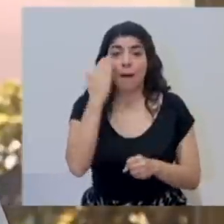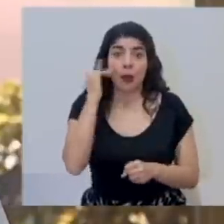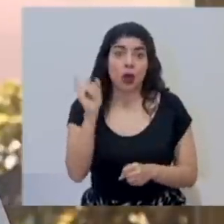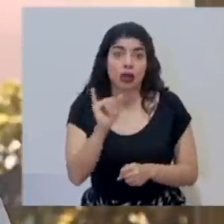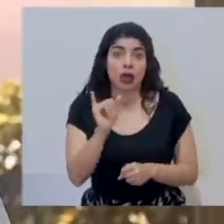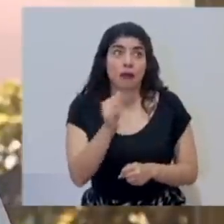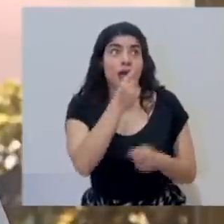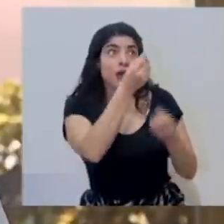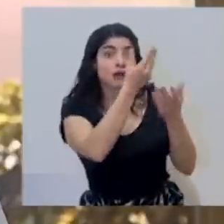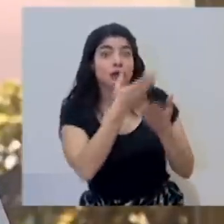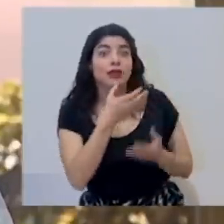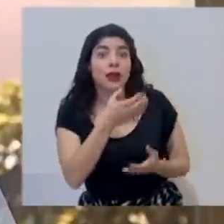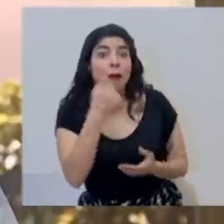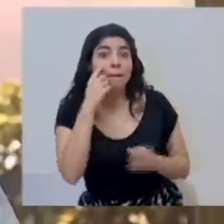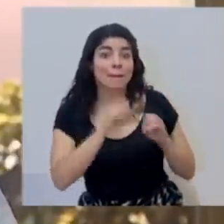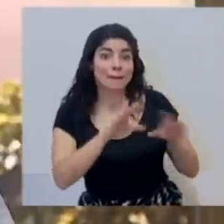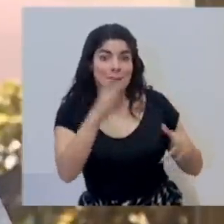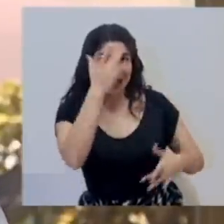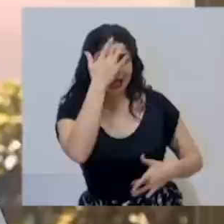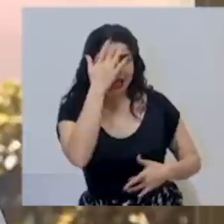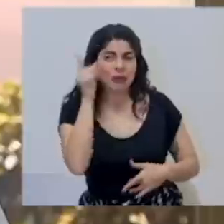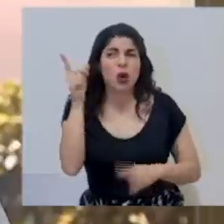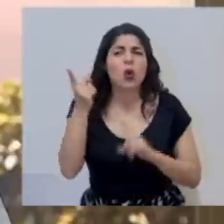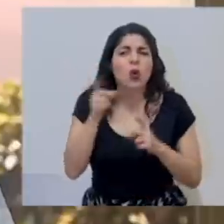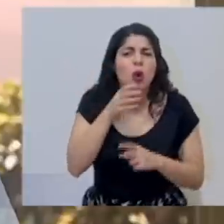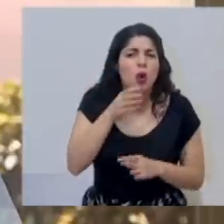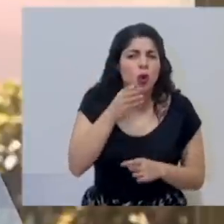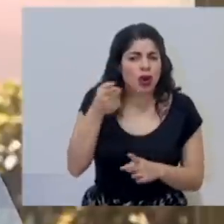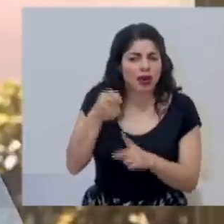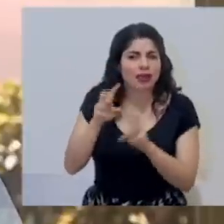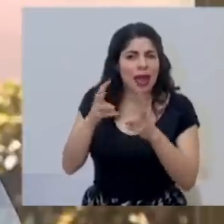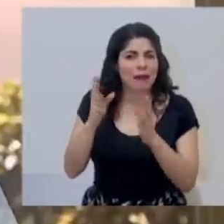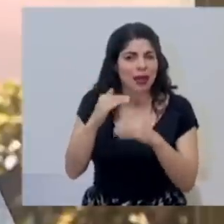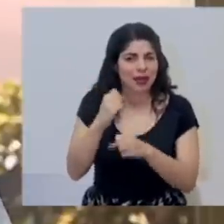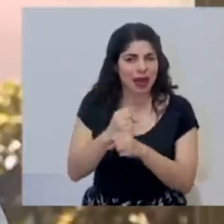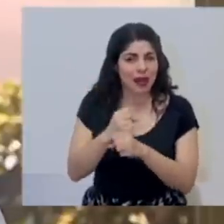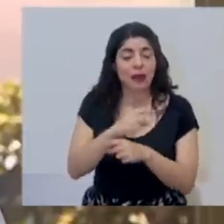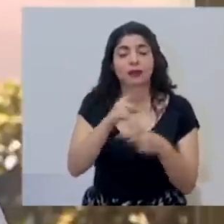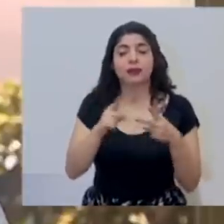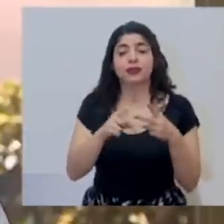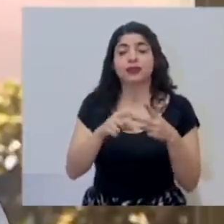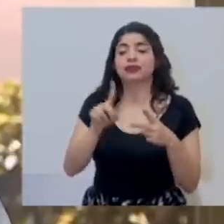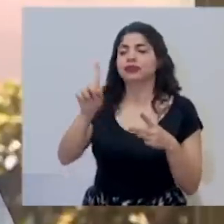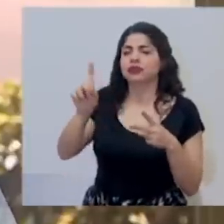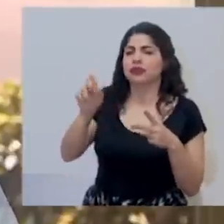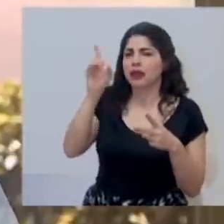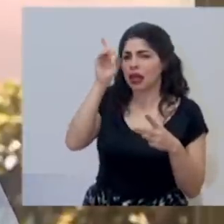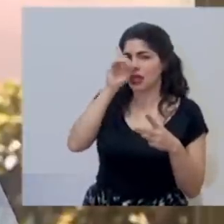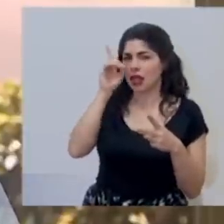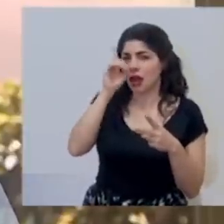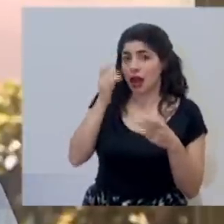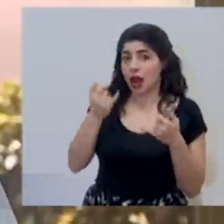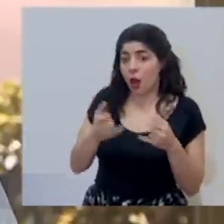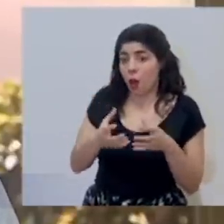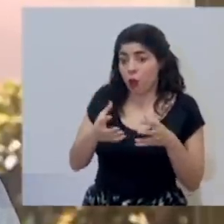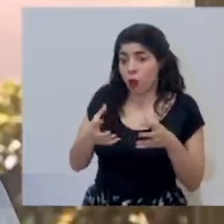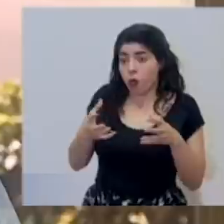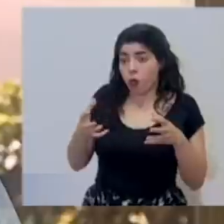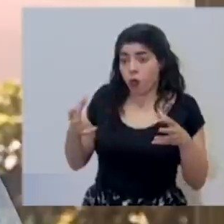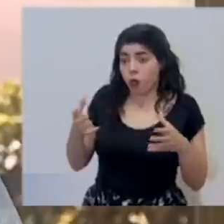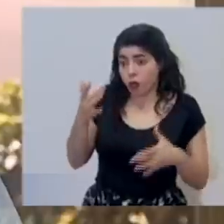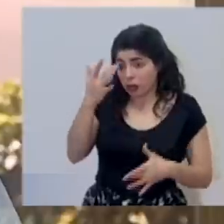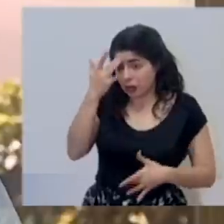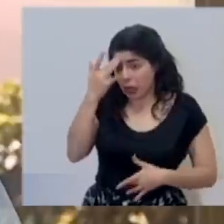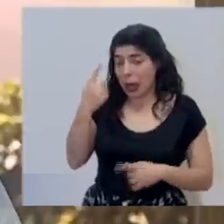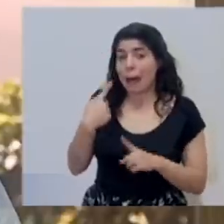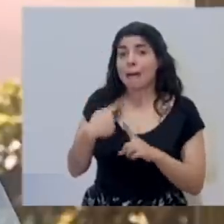recibimos indicaciones para el manejo de la pandemia? Me gustaría saber también por parte de don Daniel, que con este aumento de casos y